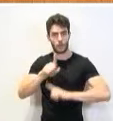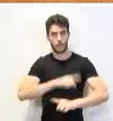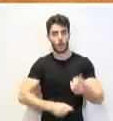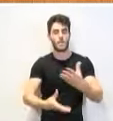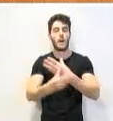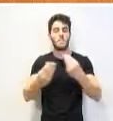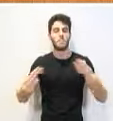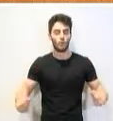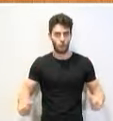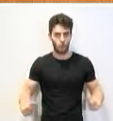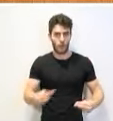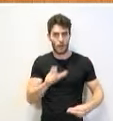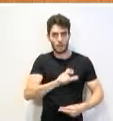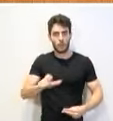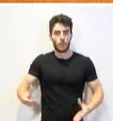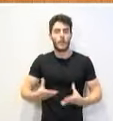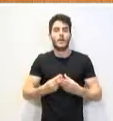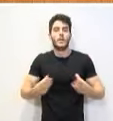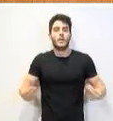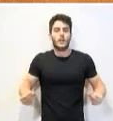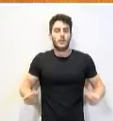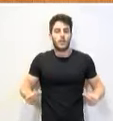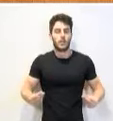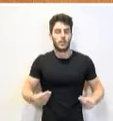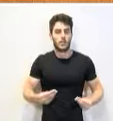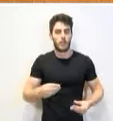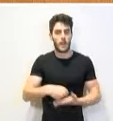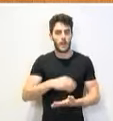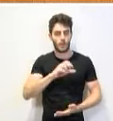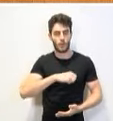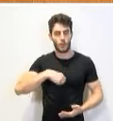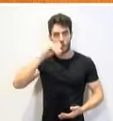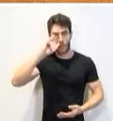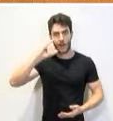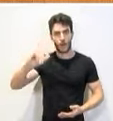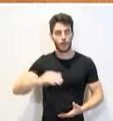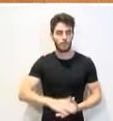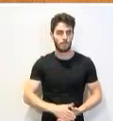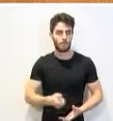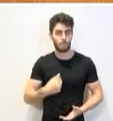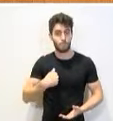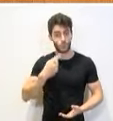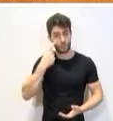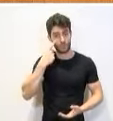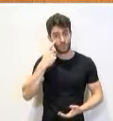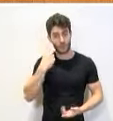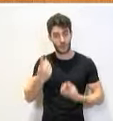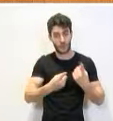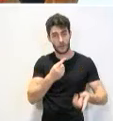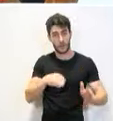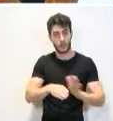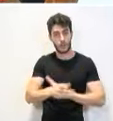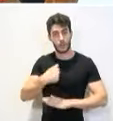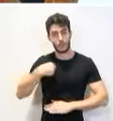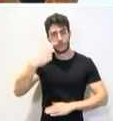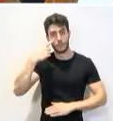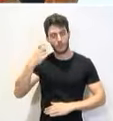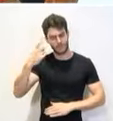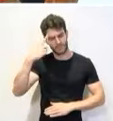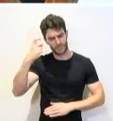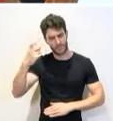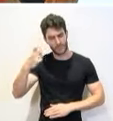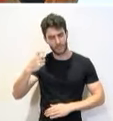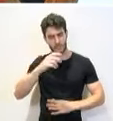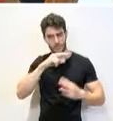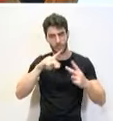a muchas personas en esta comunidad. Yo les he visto entrar a algunos de ustedes, creo que ninguno se ha parado a